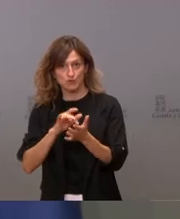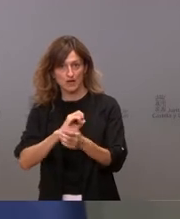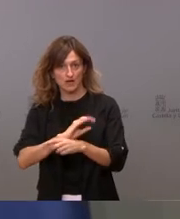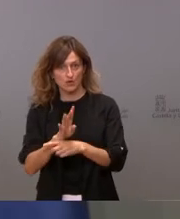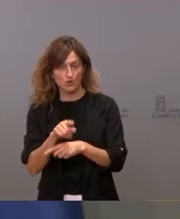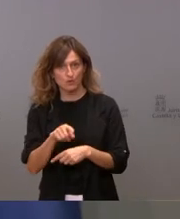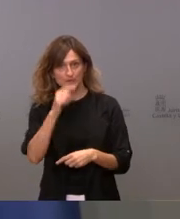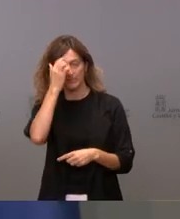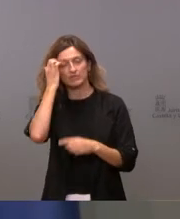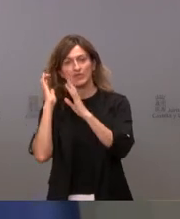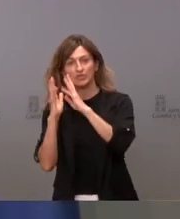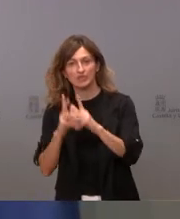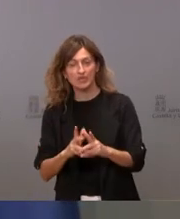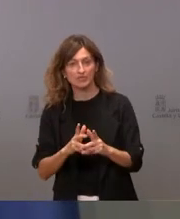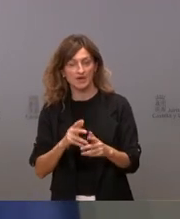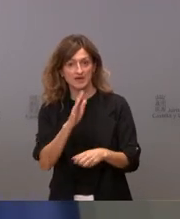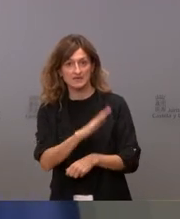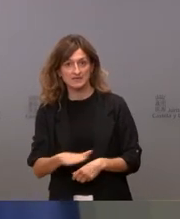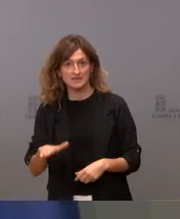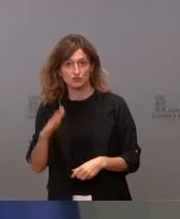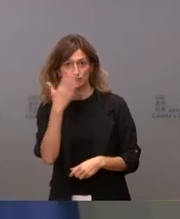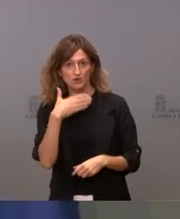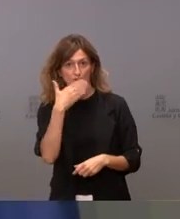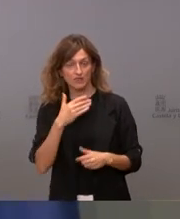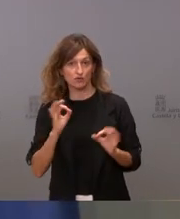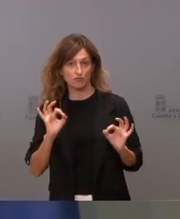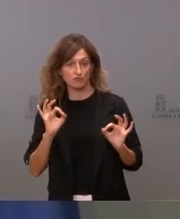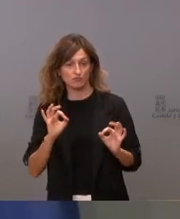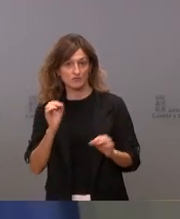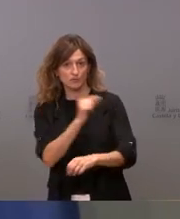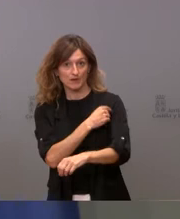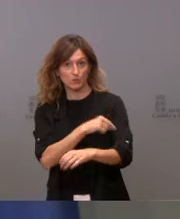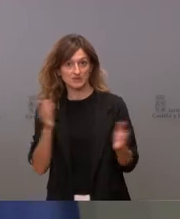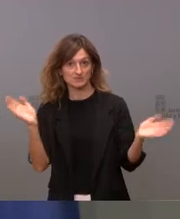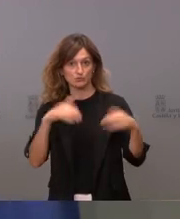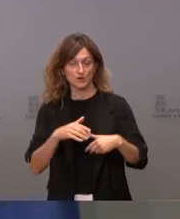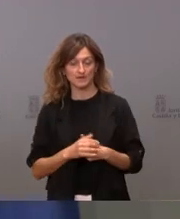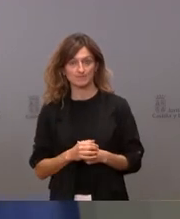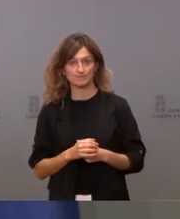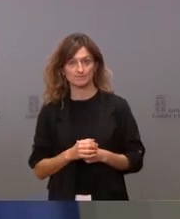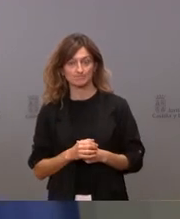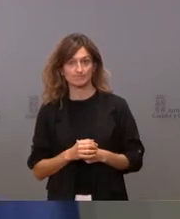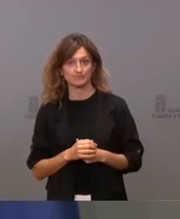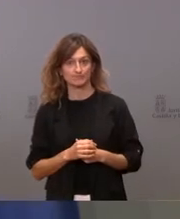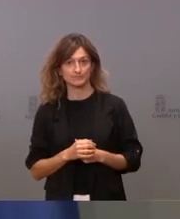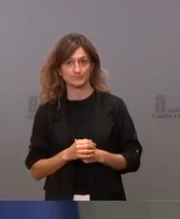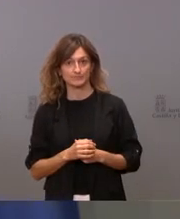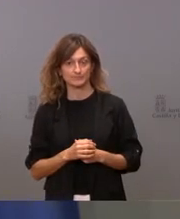en las personas, los niños en edad escolar, naturalmente los no vacunados. No está teniendo ninguna